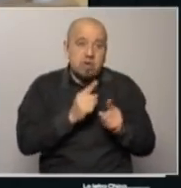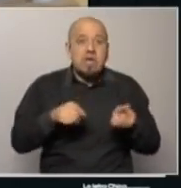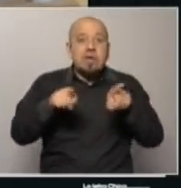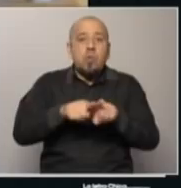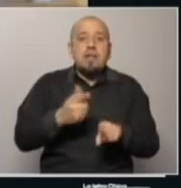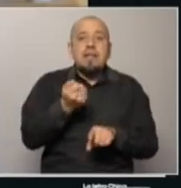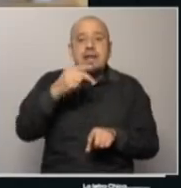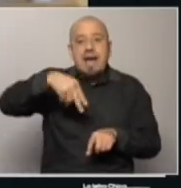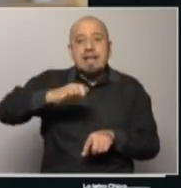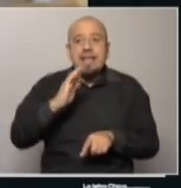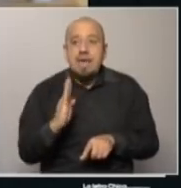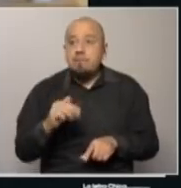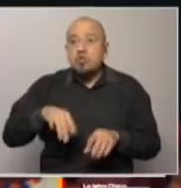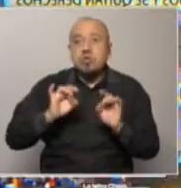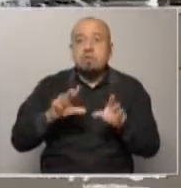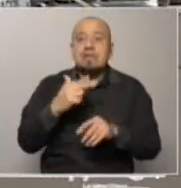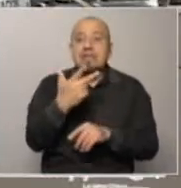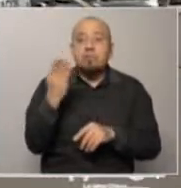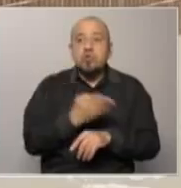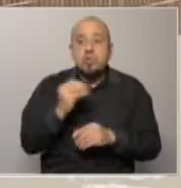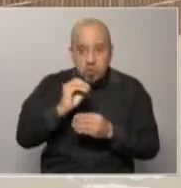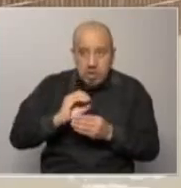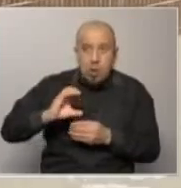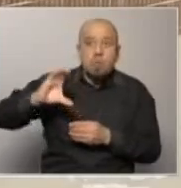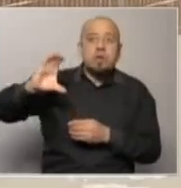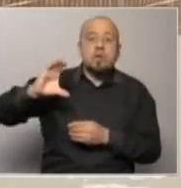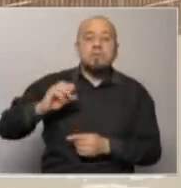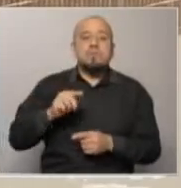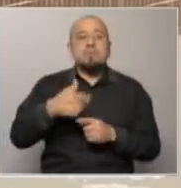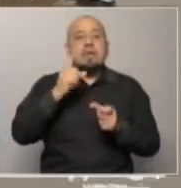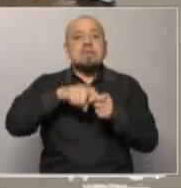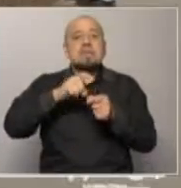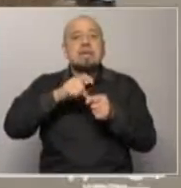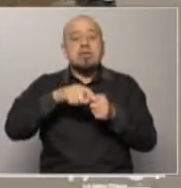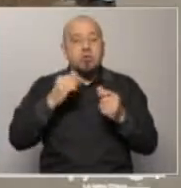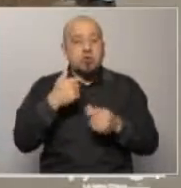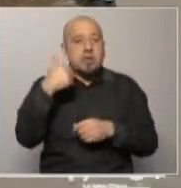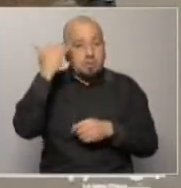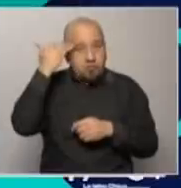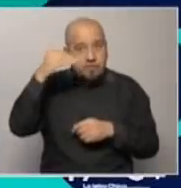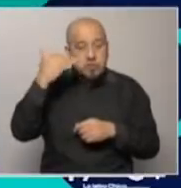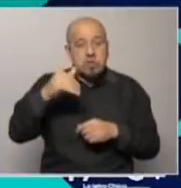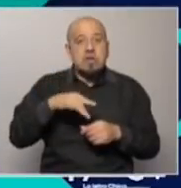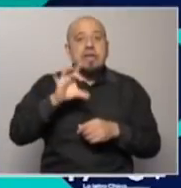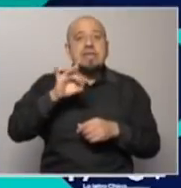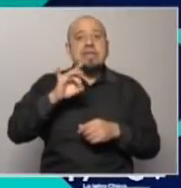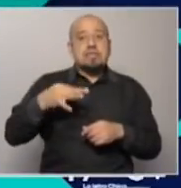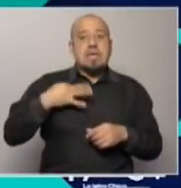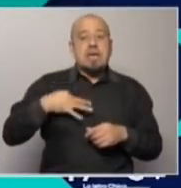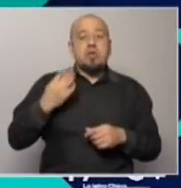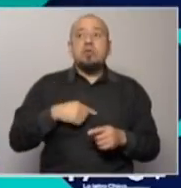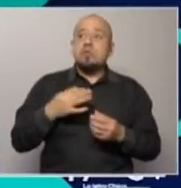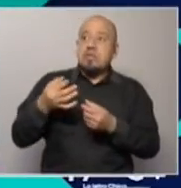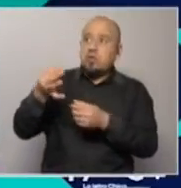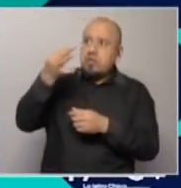por ahora, un aumento solo del 3%. En un comunicado, el sindicato docente señala, por primera vez en 15 años, se nos